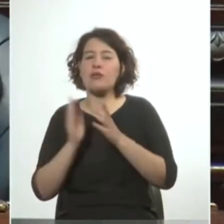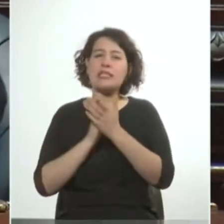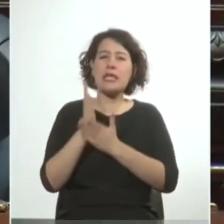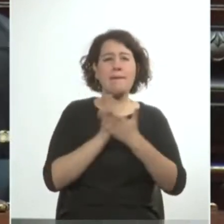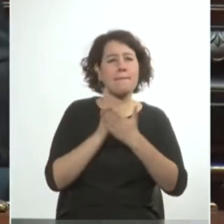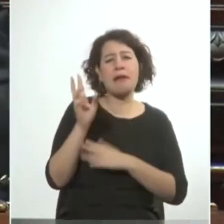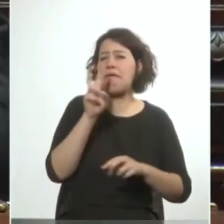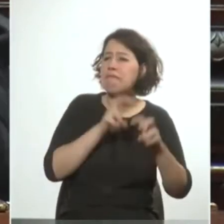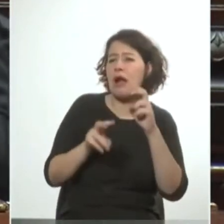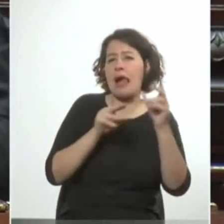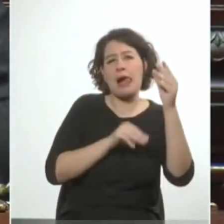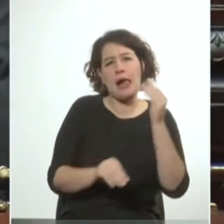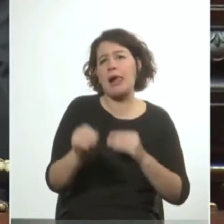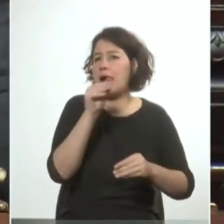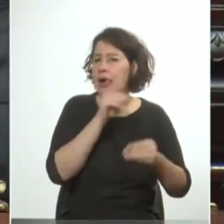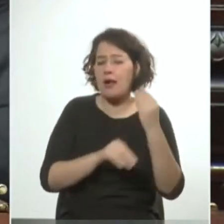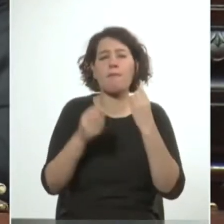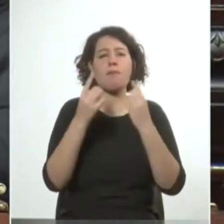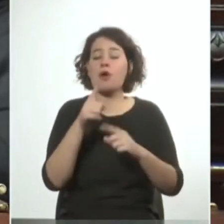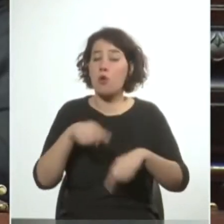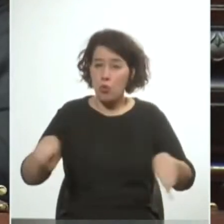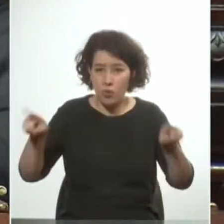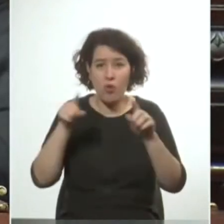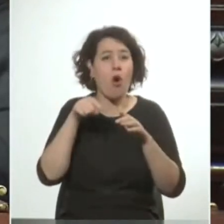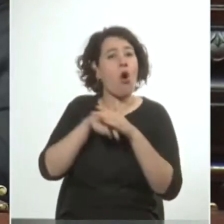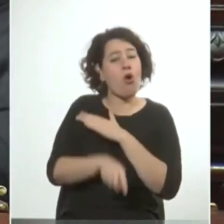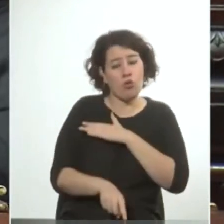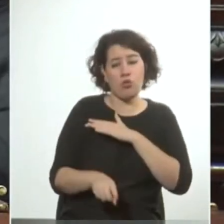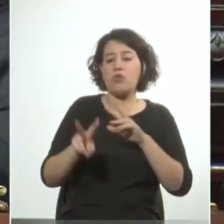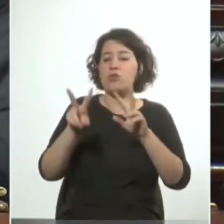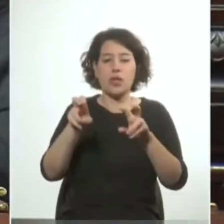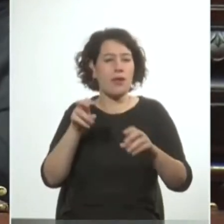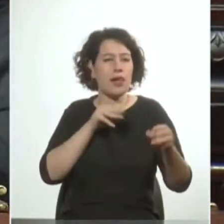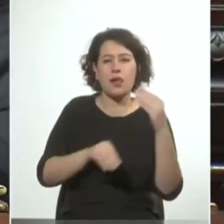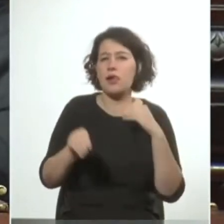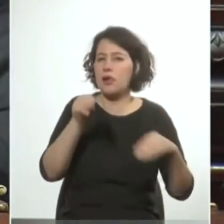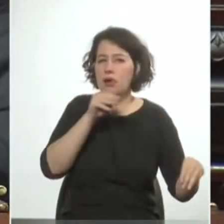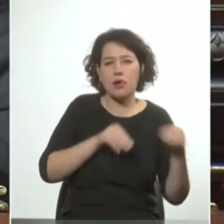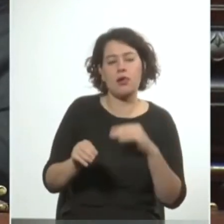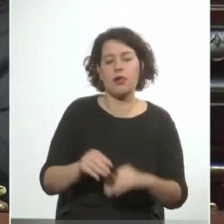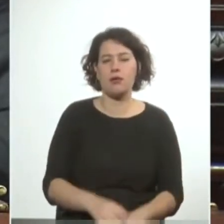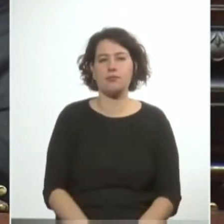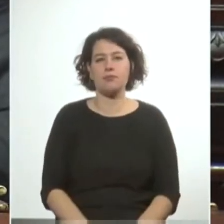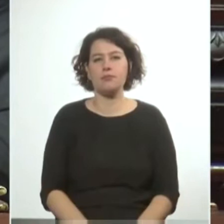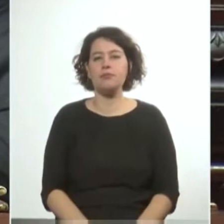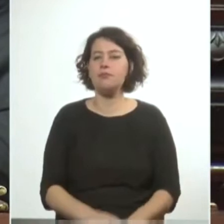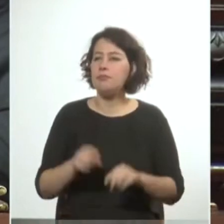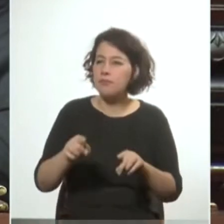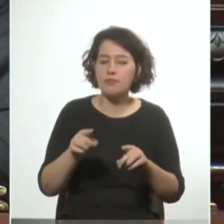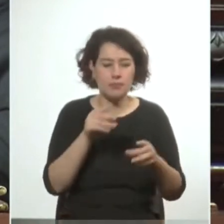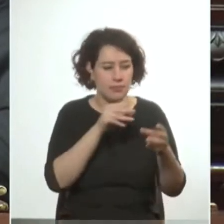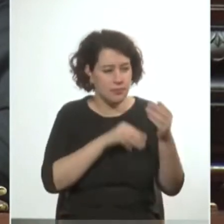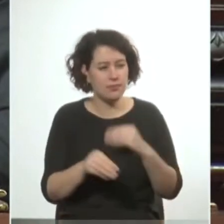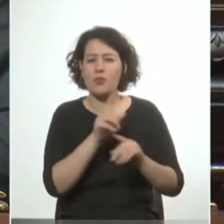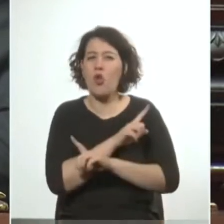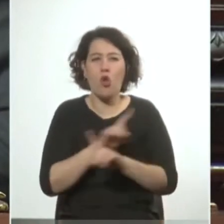buscando la justificación porque en el fondo se trata de justificarnos lo que hace absolutamente